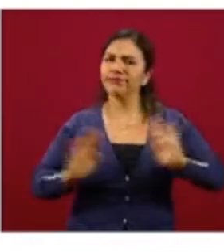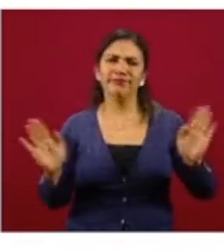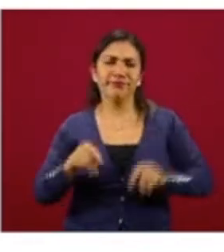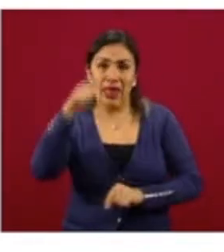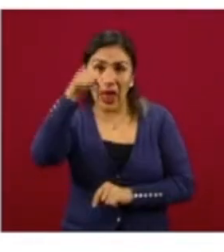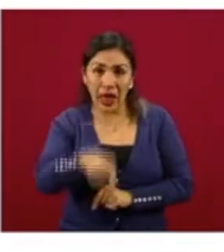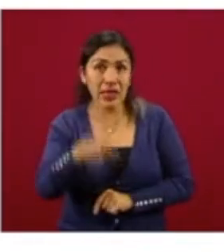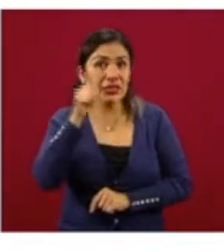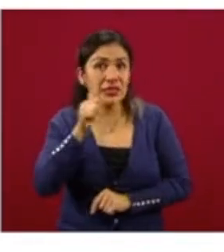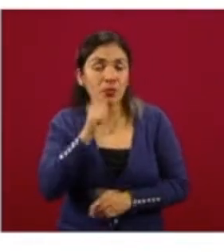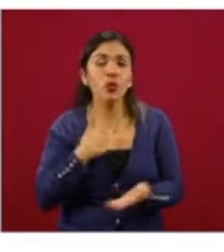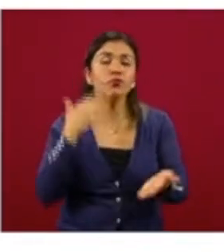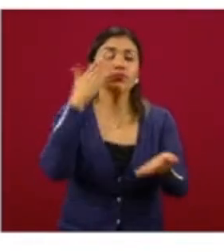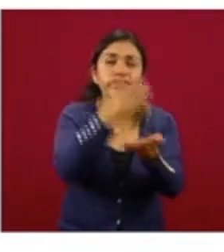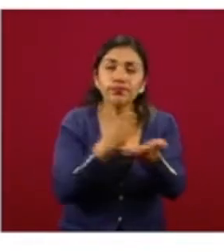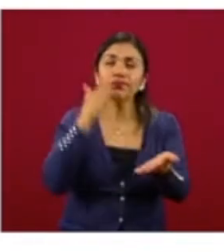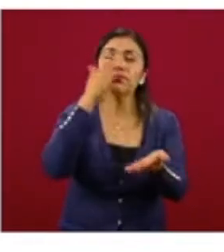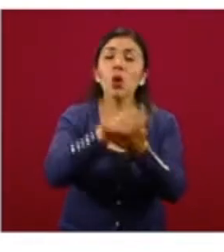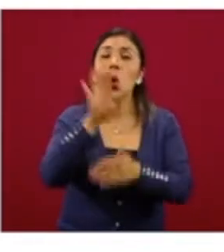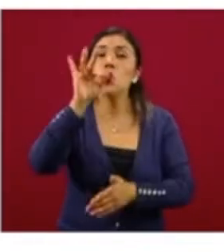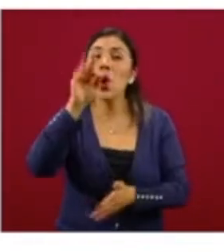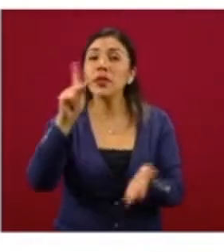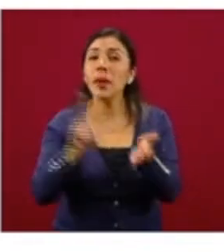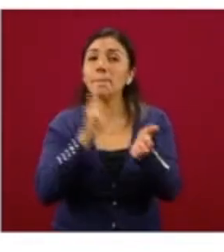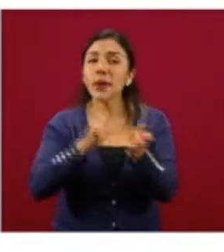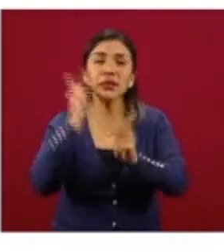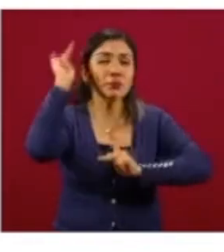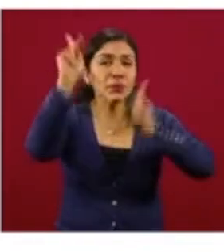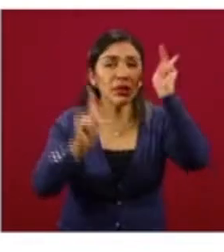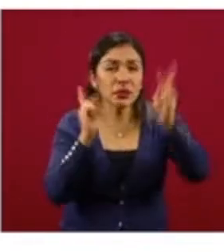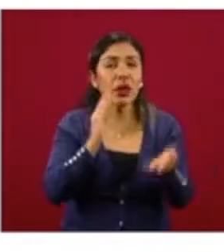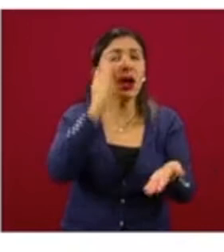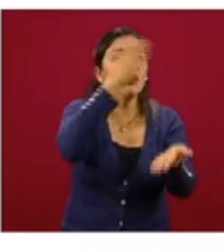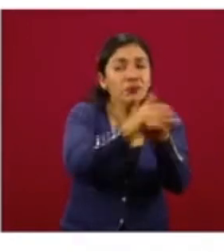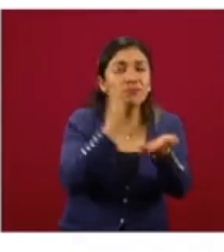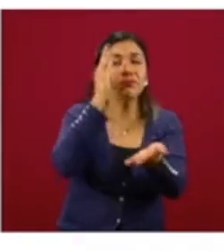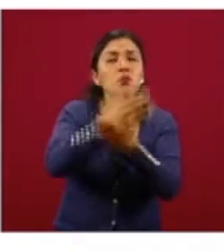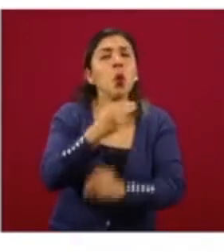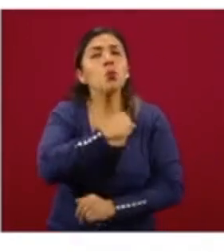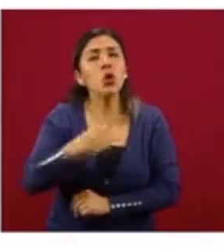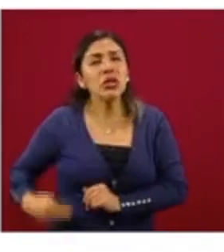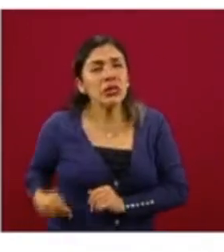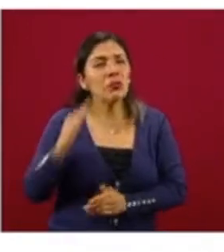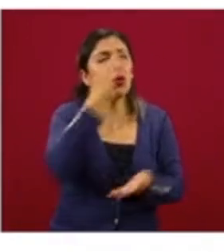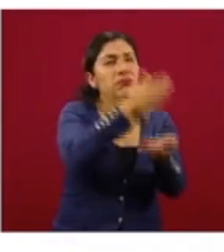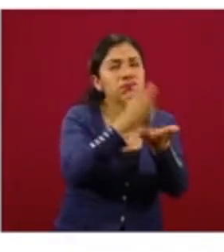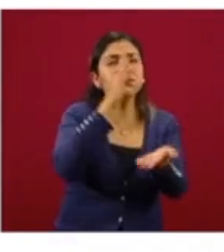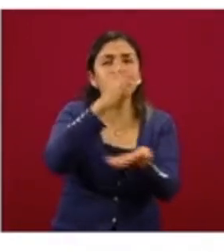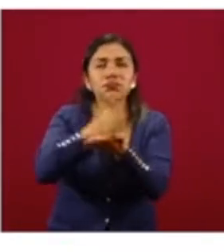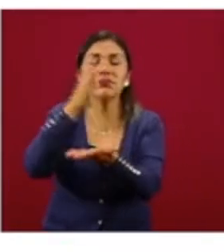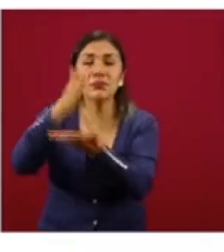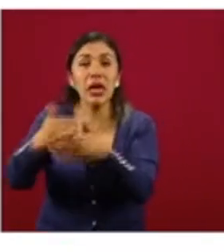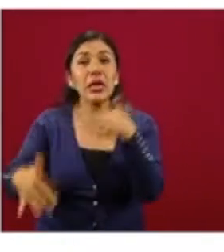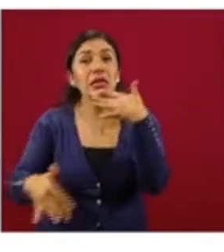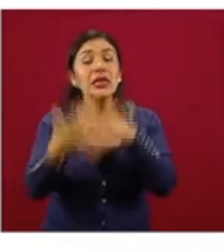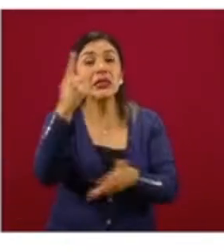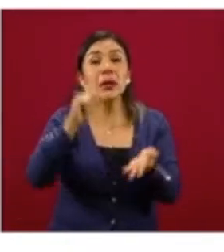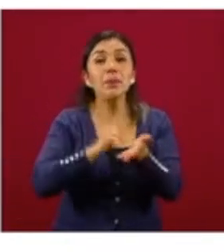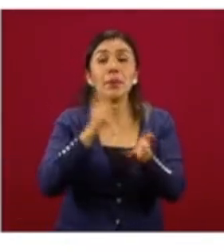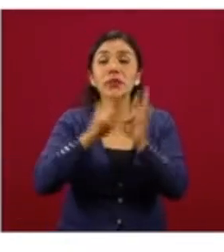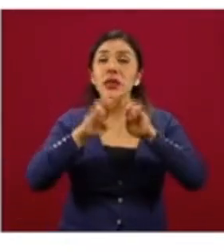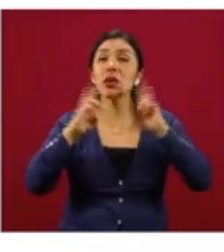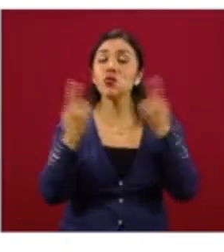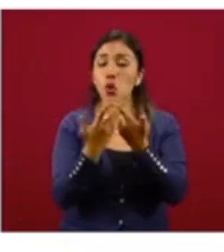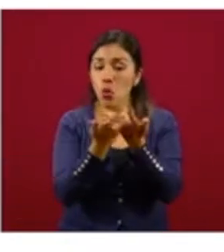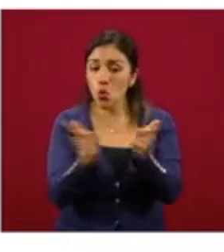realizamos 40 visitas, todas las reuniones se realizaron municipio por municipio, 15 reuniones de un grupo